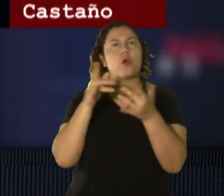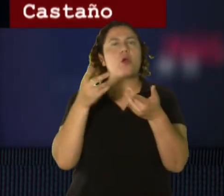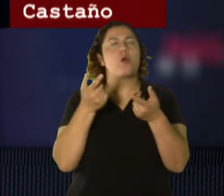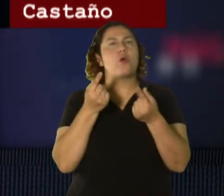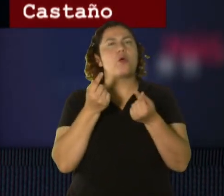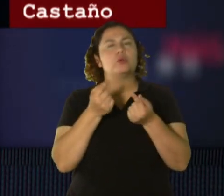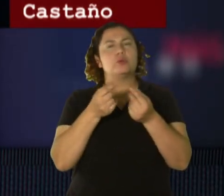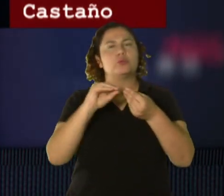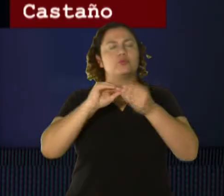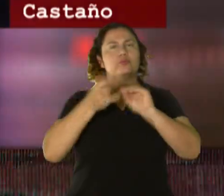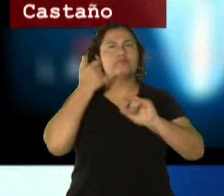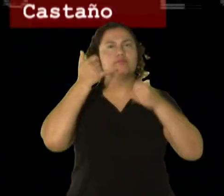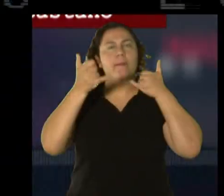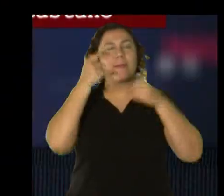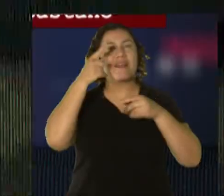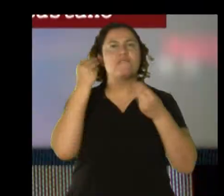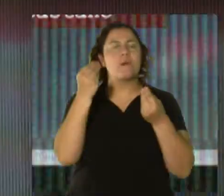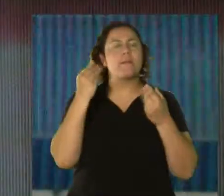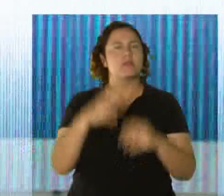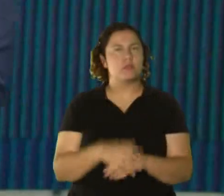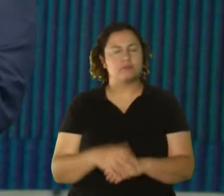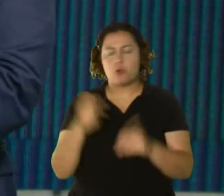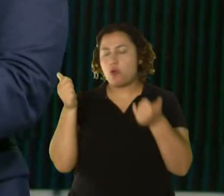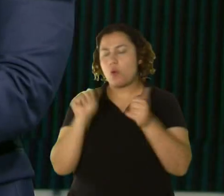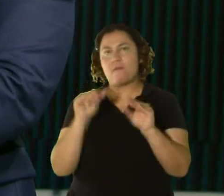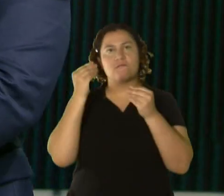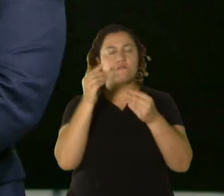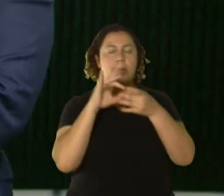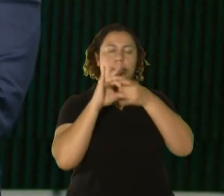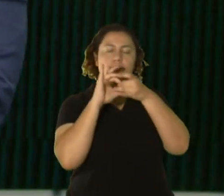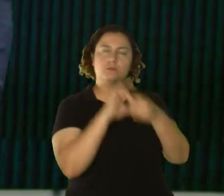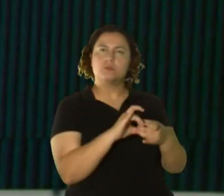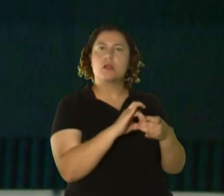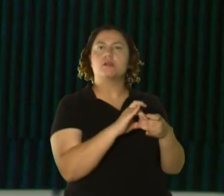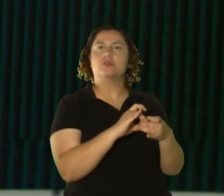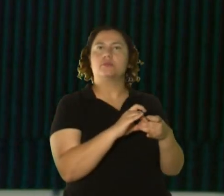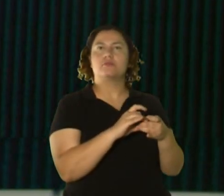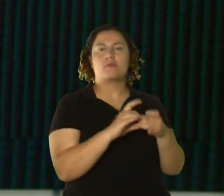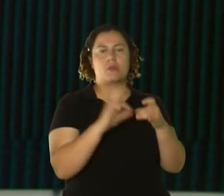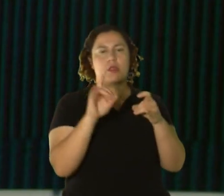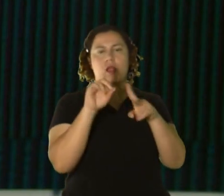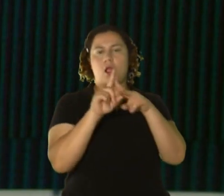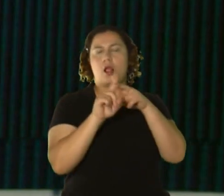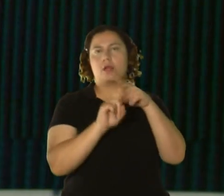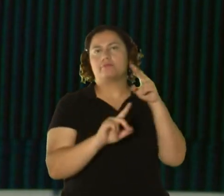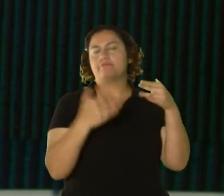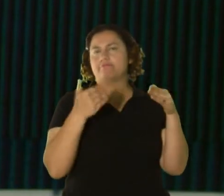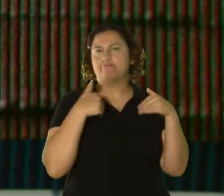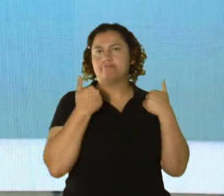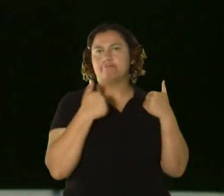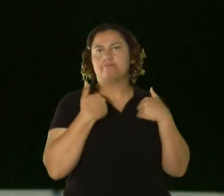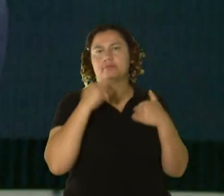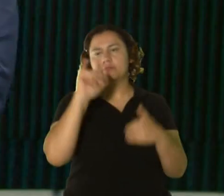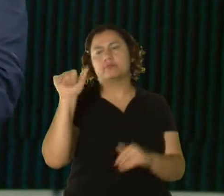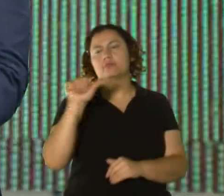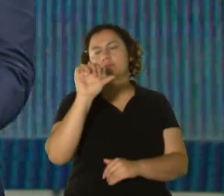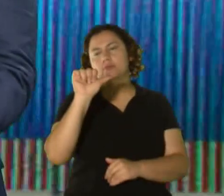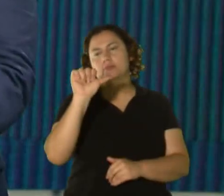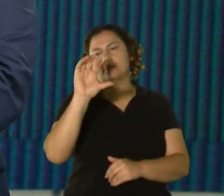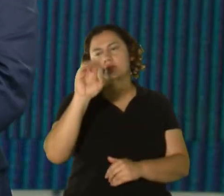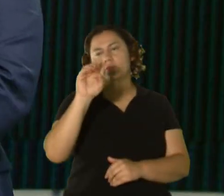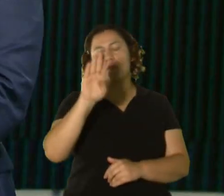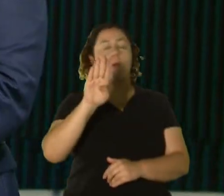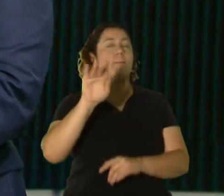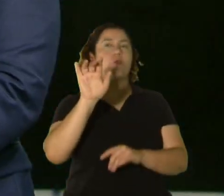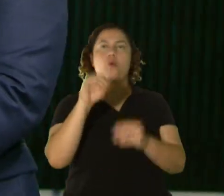telefónicos, teniente, para alguna información? Cualquier información relacionada a la desaparición del joven Jacob Yarel o alguna